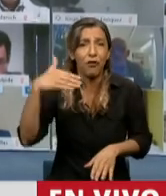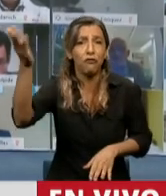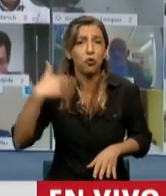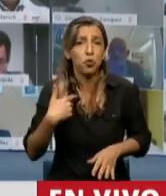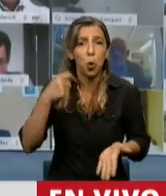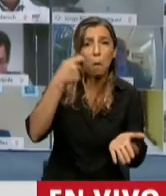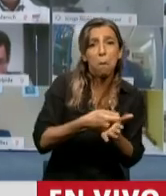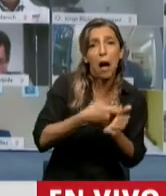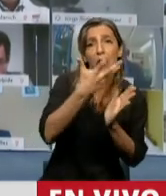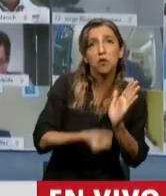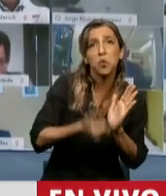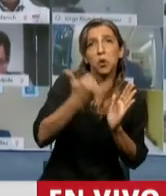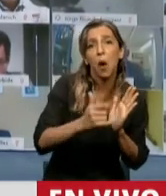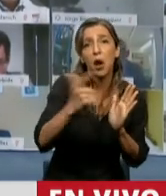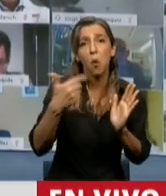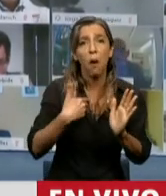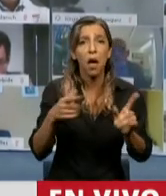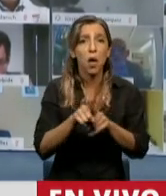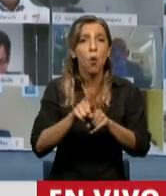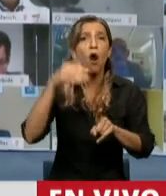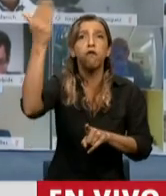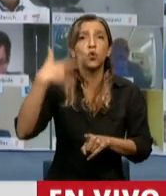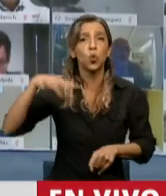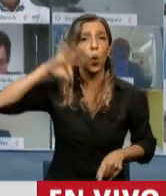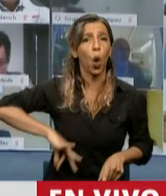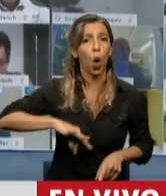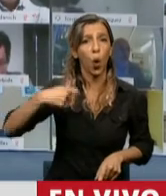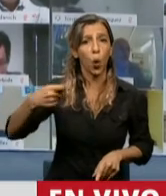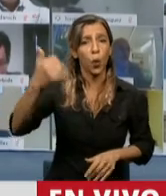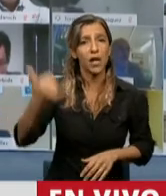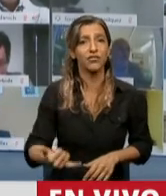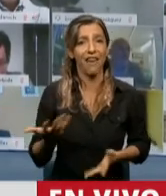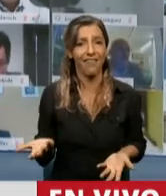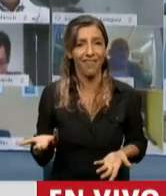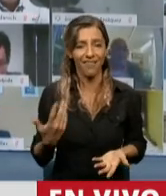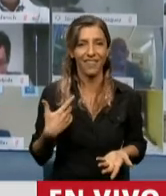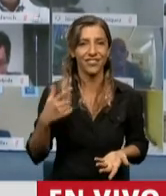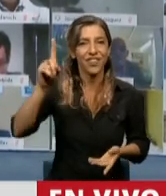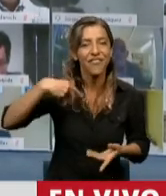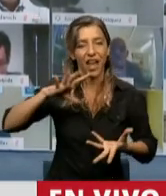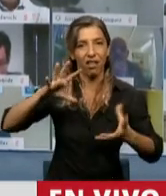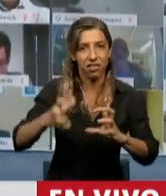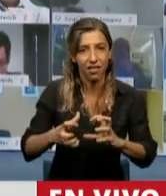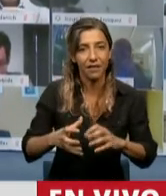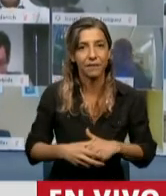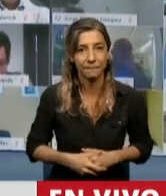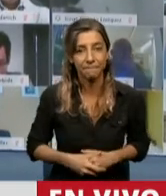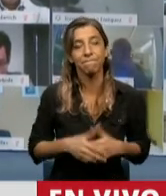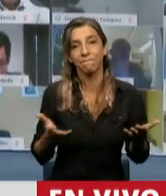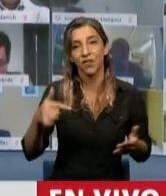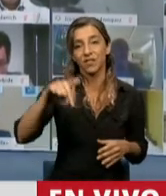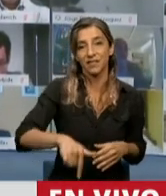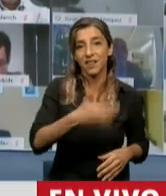la combinación de informalidad laboral más en los incentivos perversos que genera este gobierno